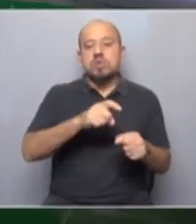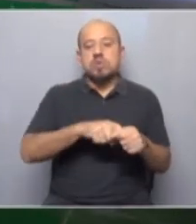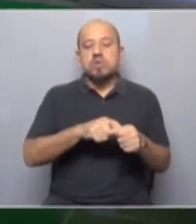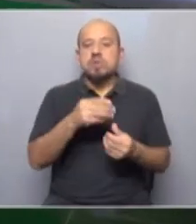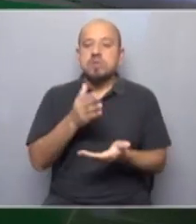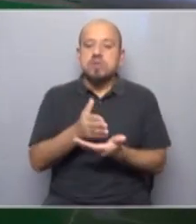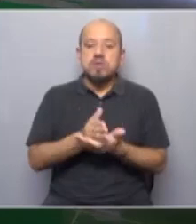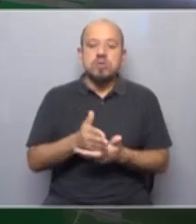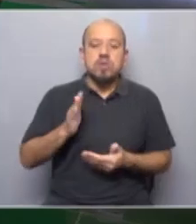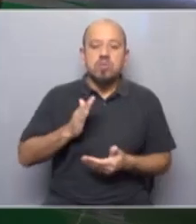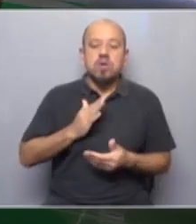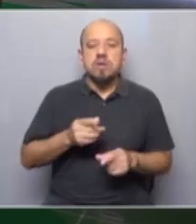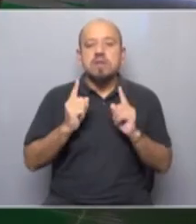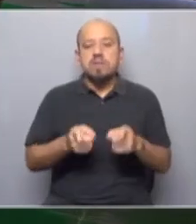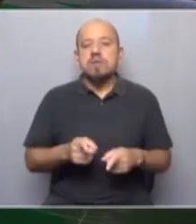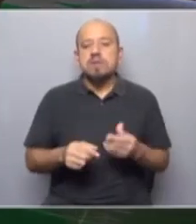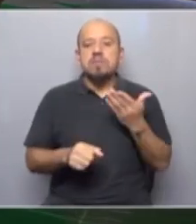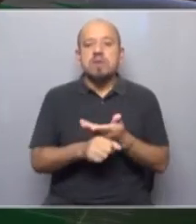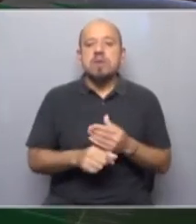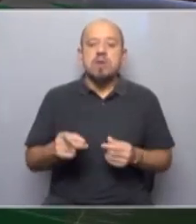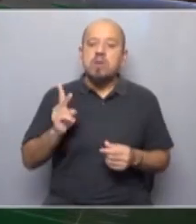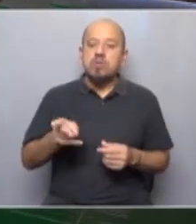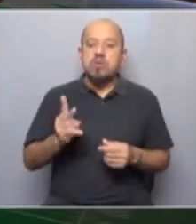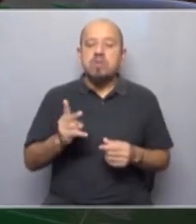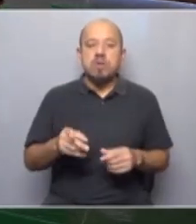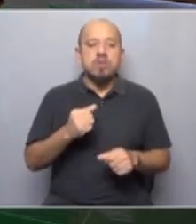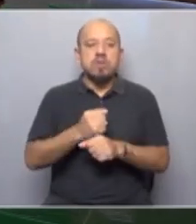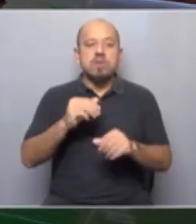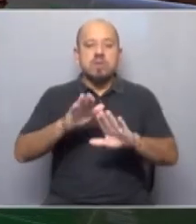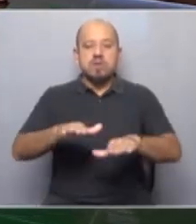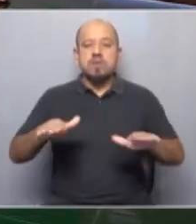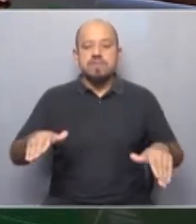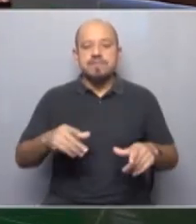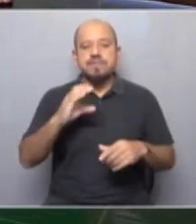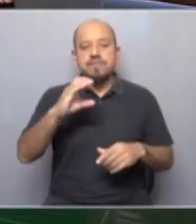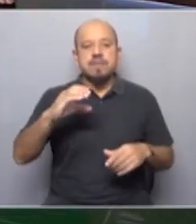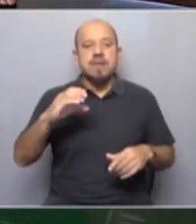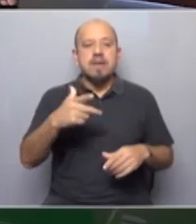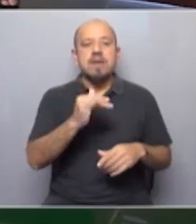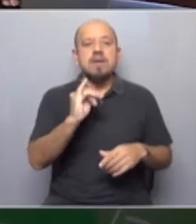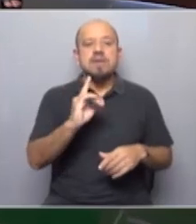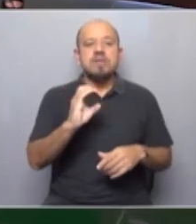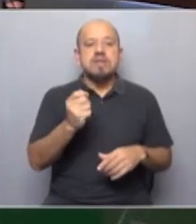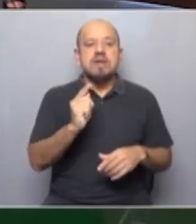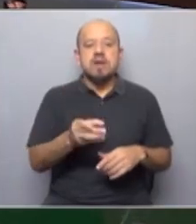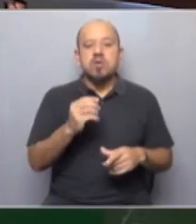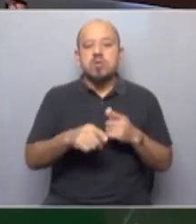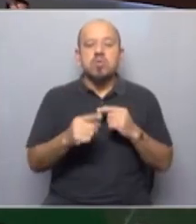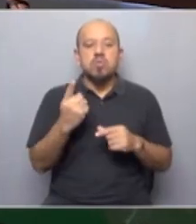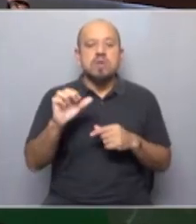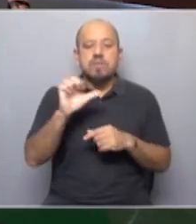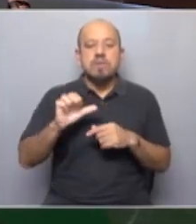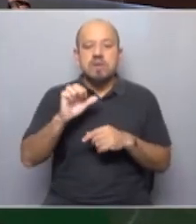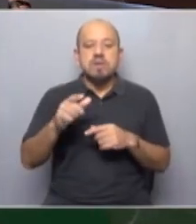derechos de la mujer. Y también se pedía la prohibición del trabajo de niños y niñas. En Chicago, solo una empresa siguió trabajando con lo que